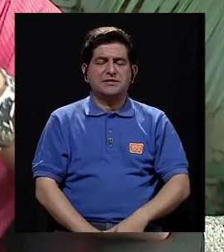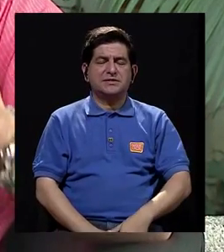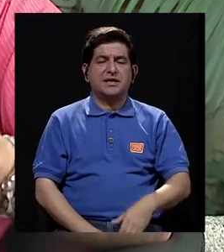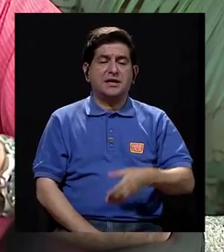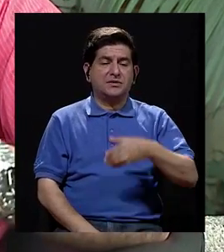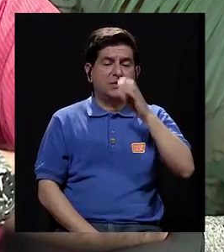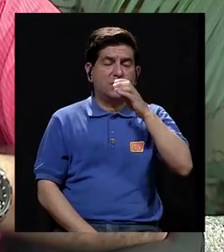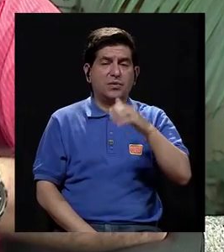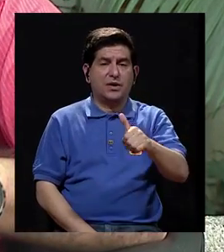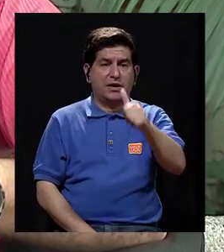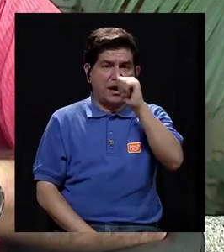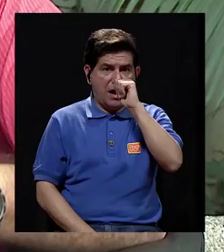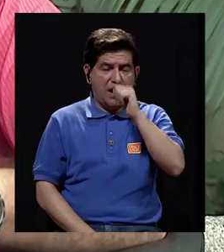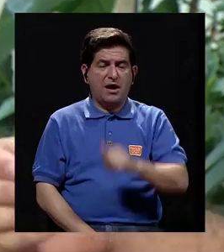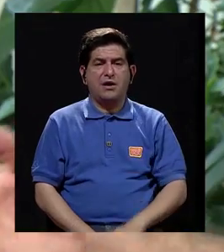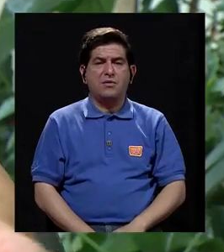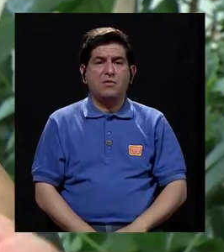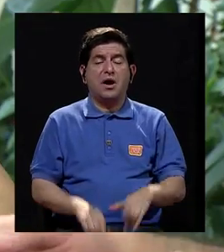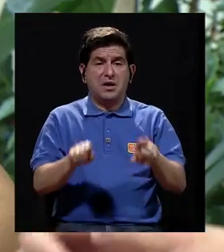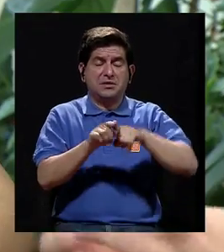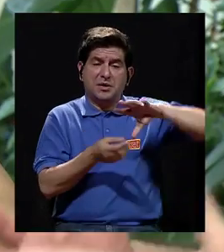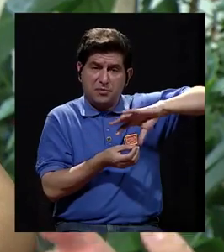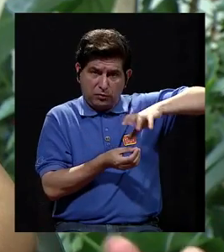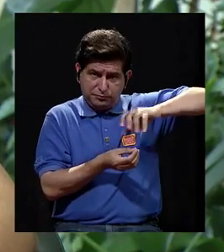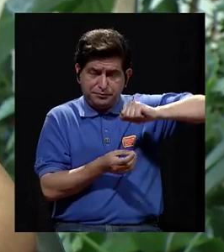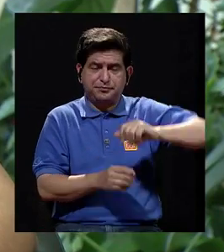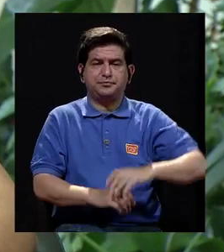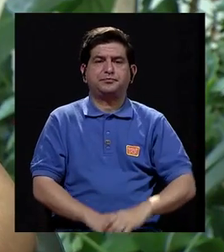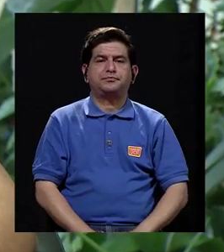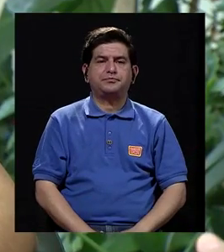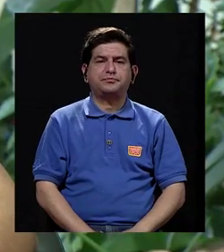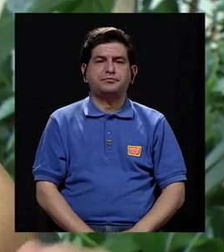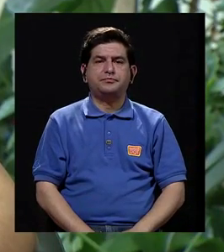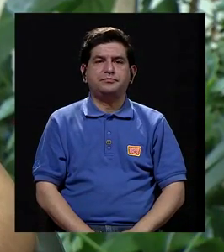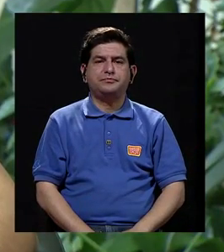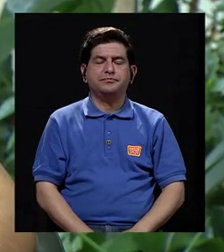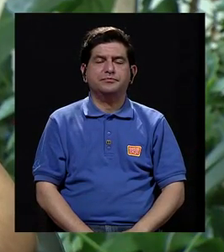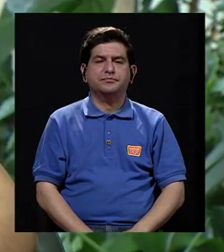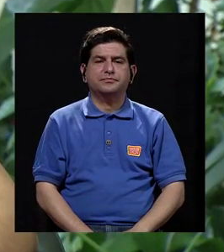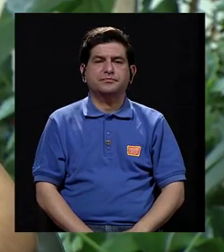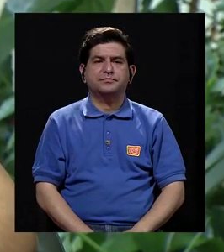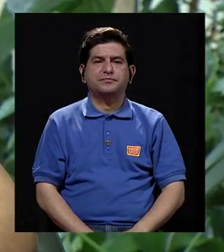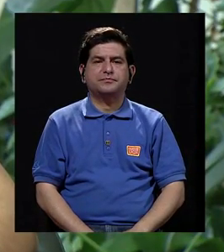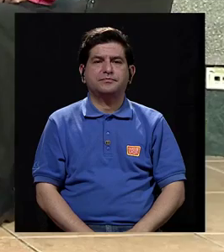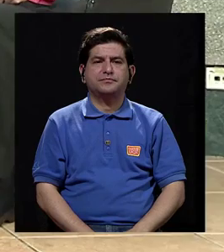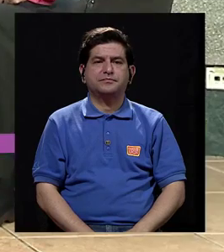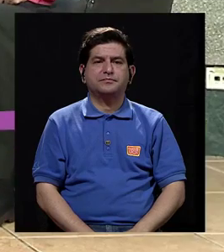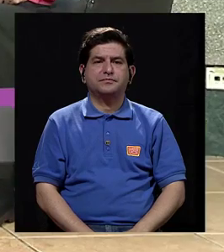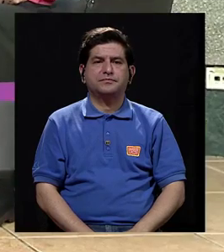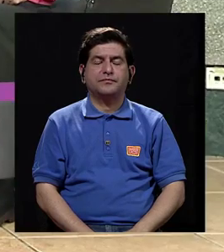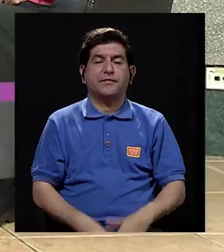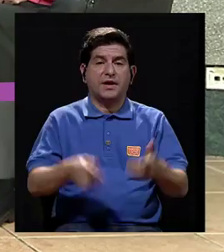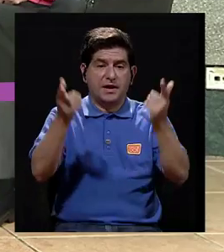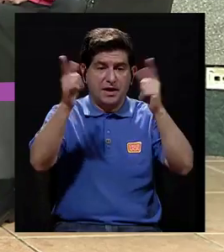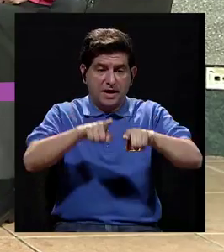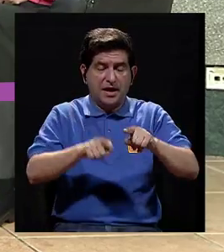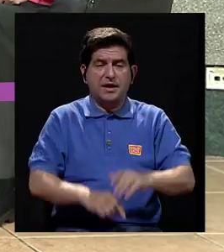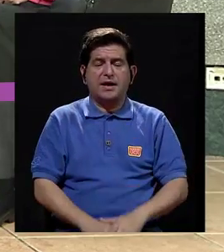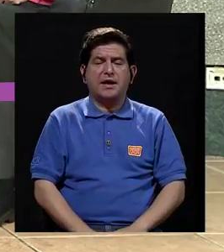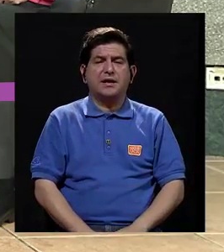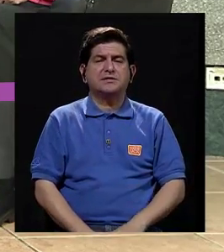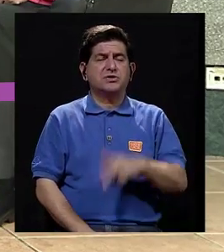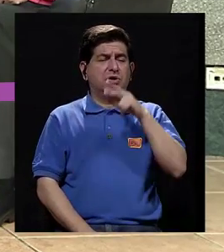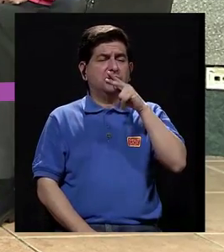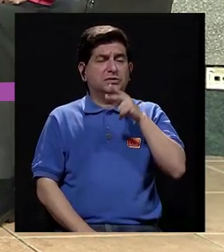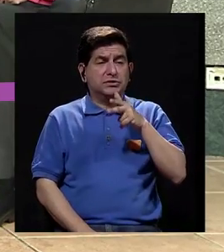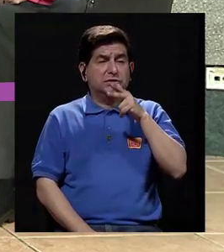tomarlo con agua, con cítricos, que es lo recomendado, por esa parte. En el caso de